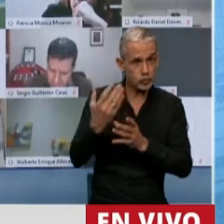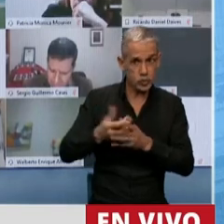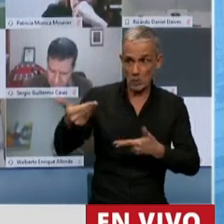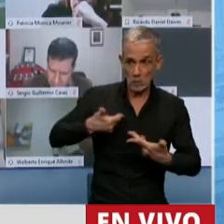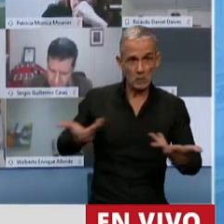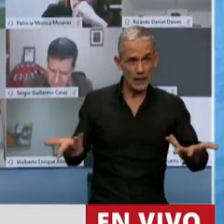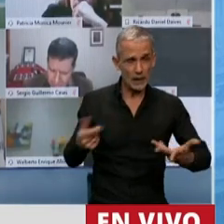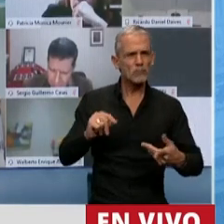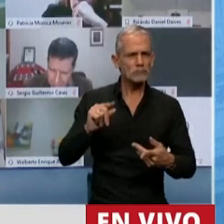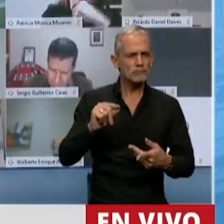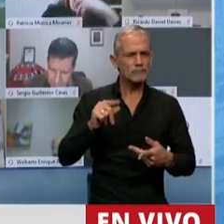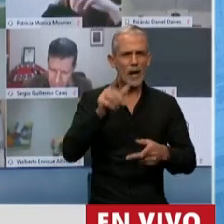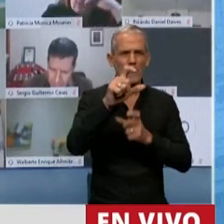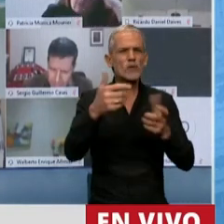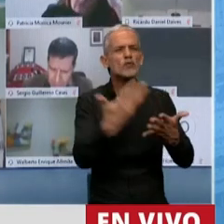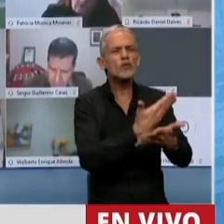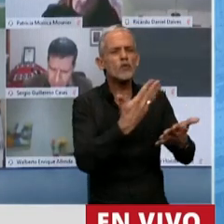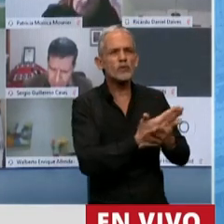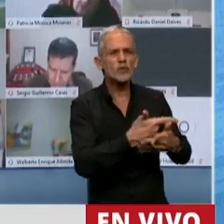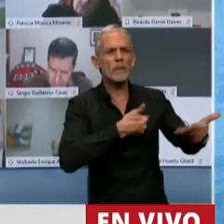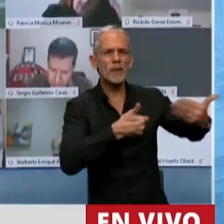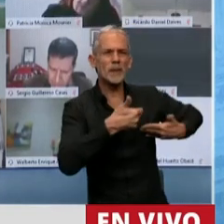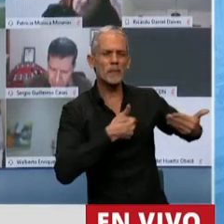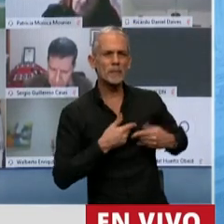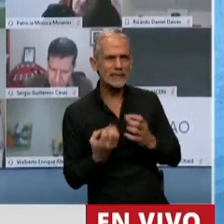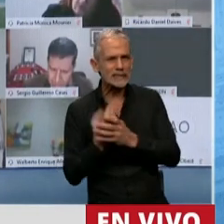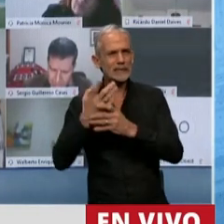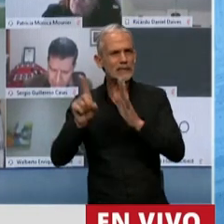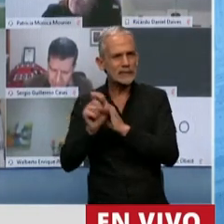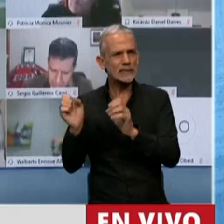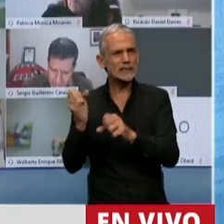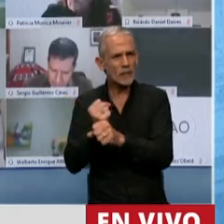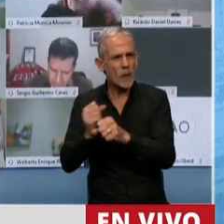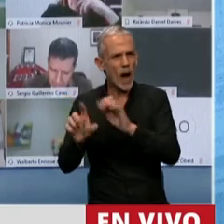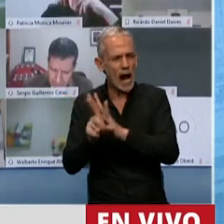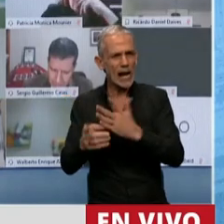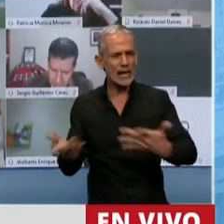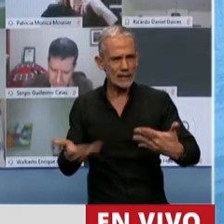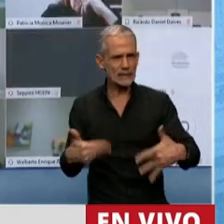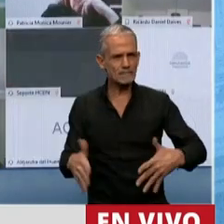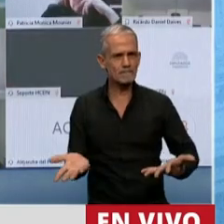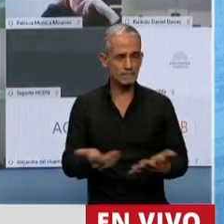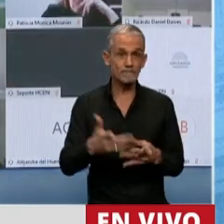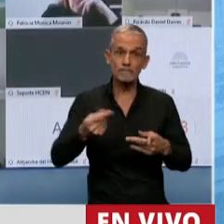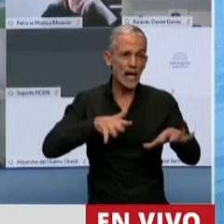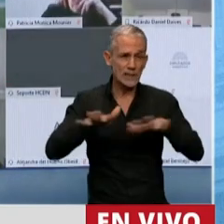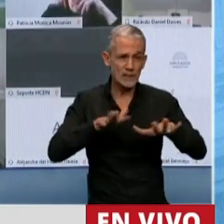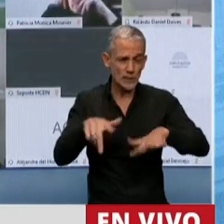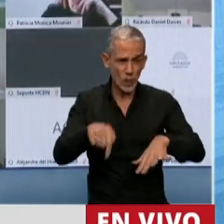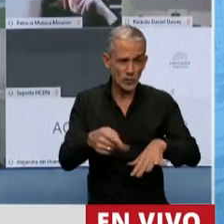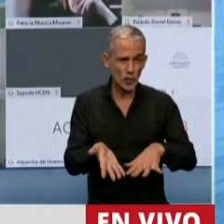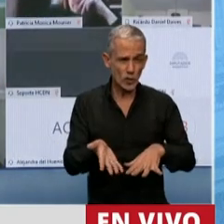los que vienen sufriendo en el país, Presidenta, y nos encontramos en una situación,